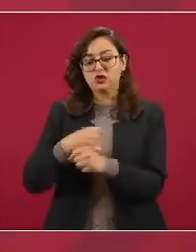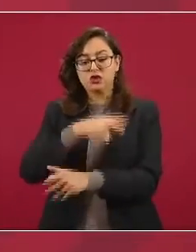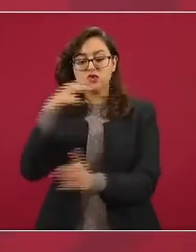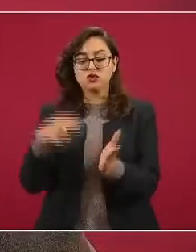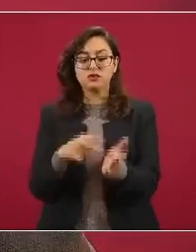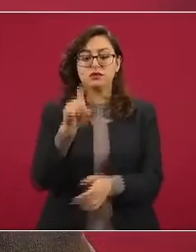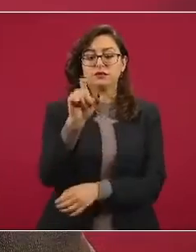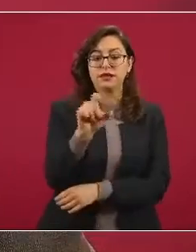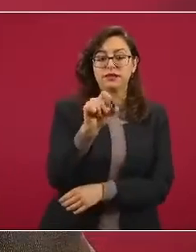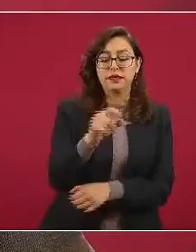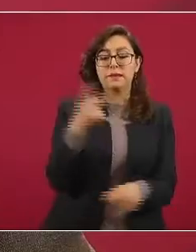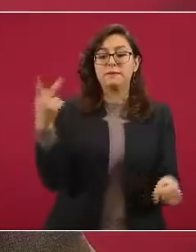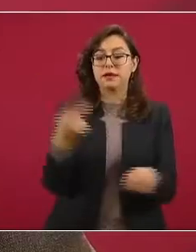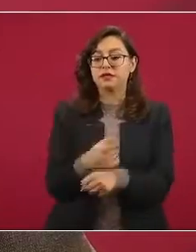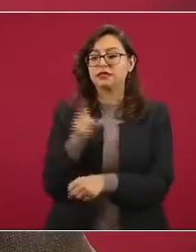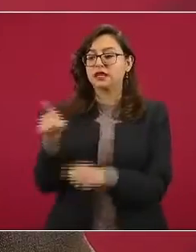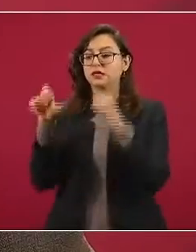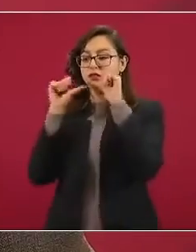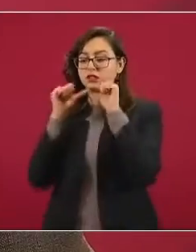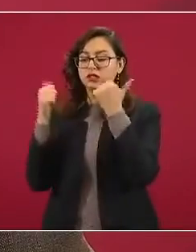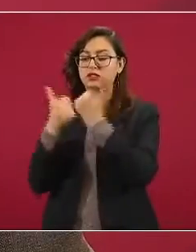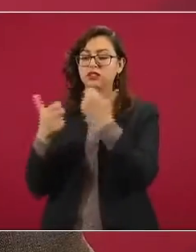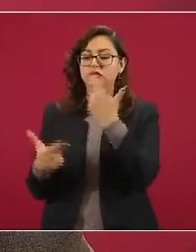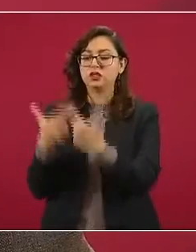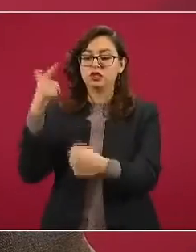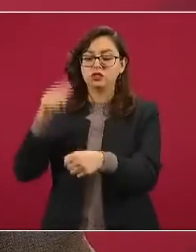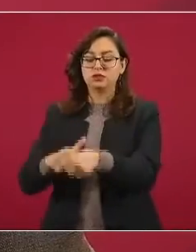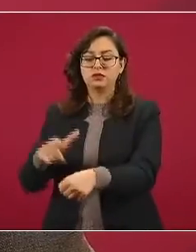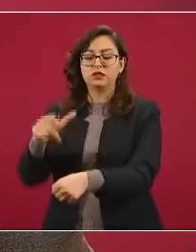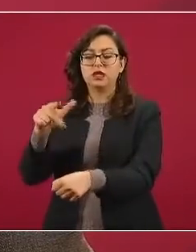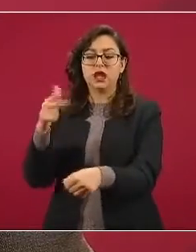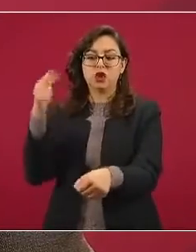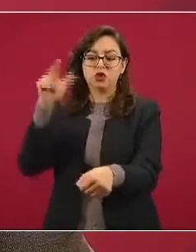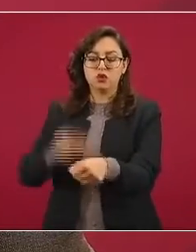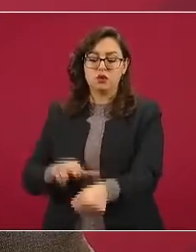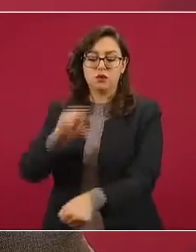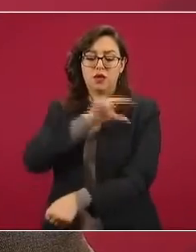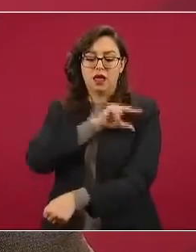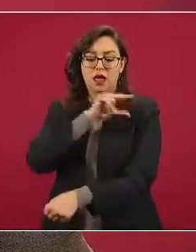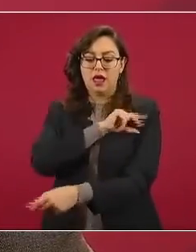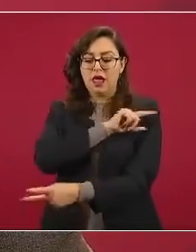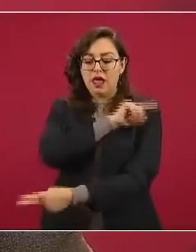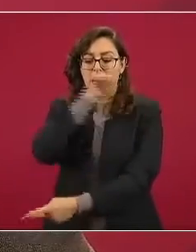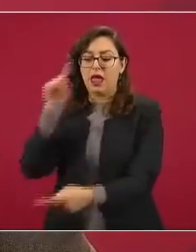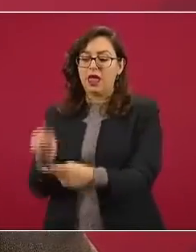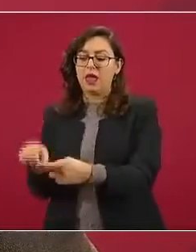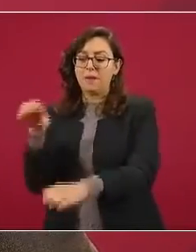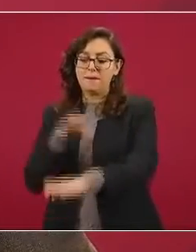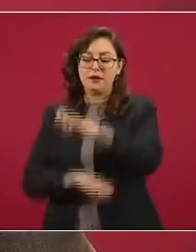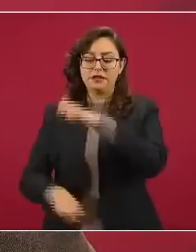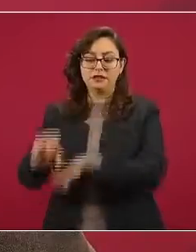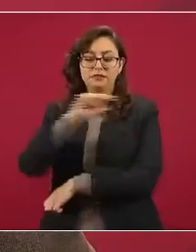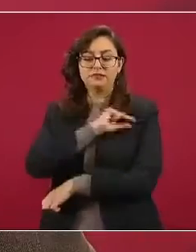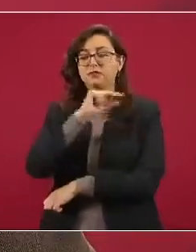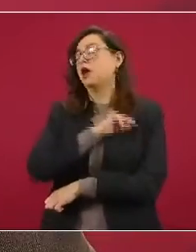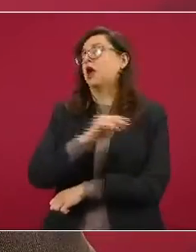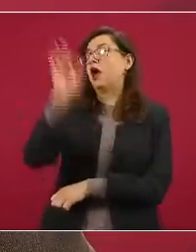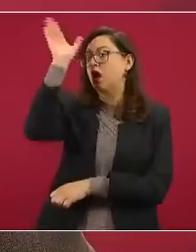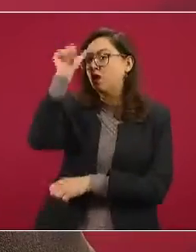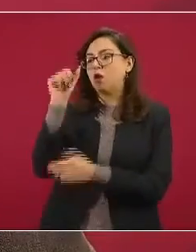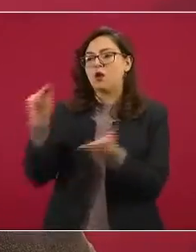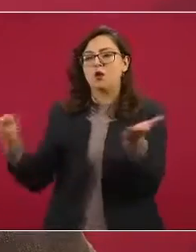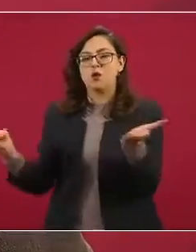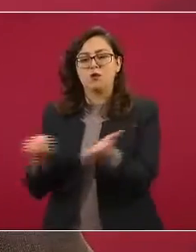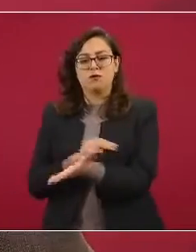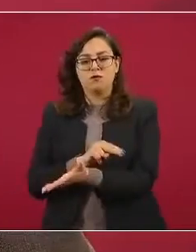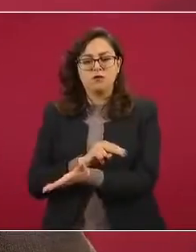con la Asociación Nacional de Hospitales Privados y con el Consorcio Mexicano de Hospitales. En aquel entonces, el objetivo,